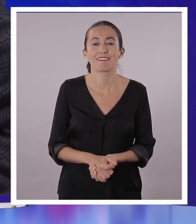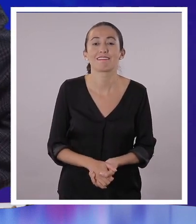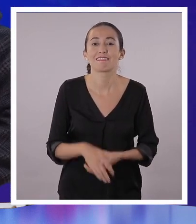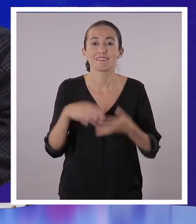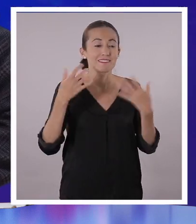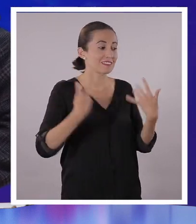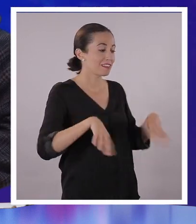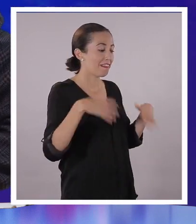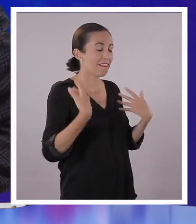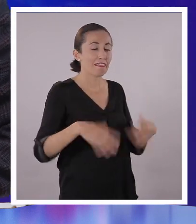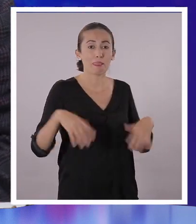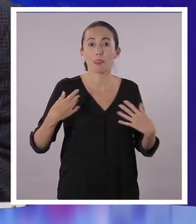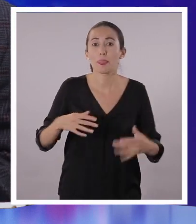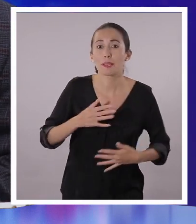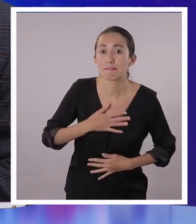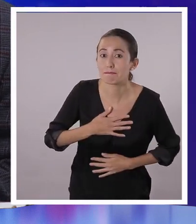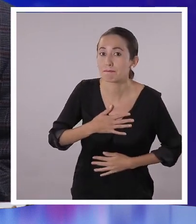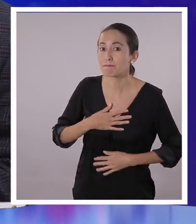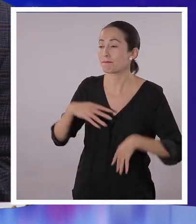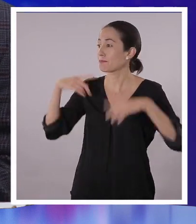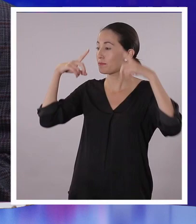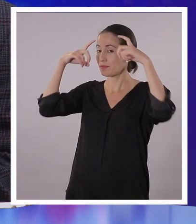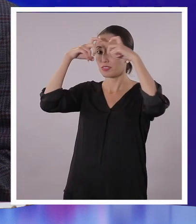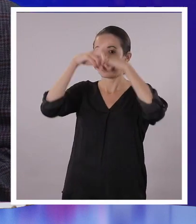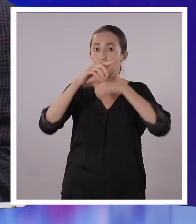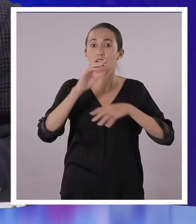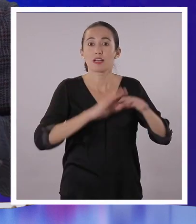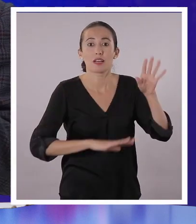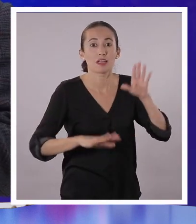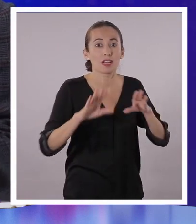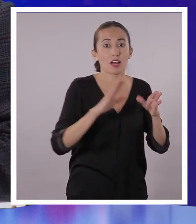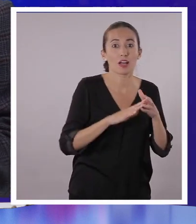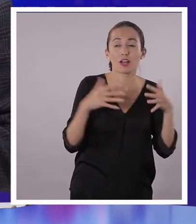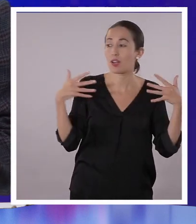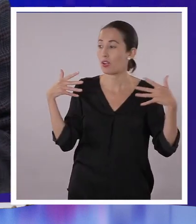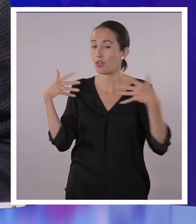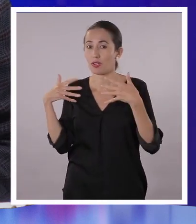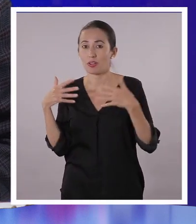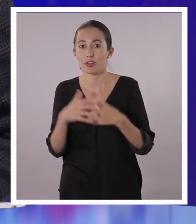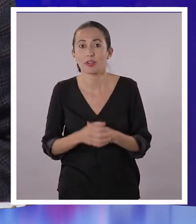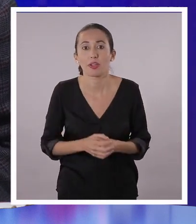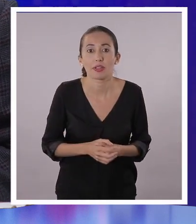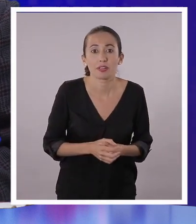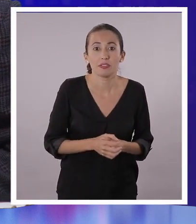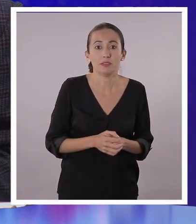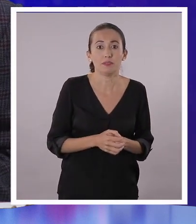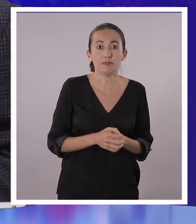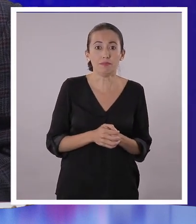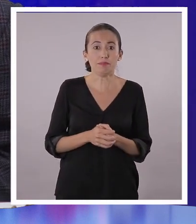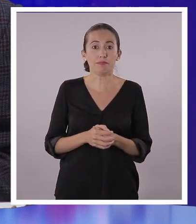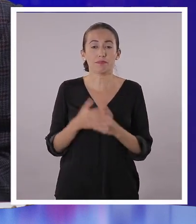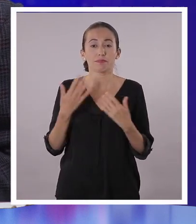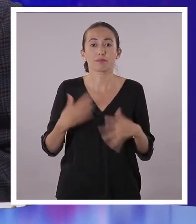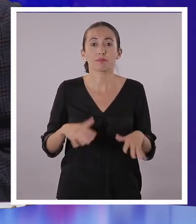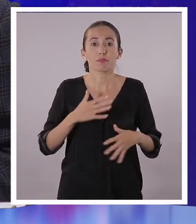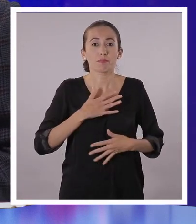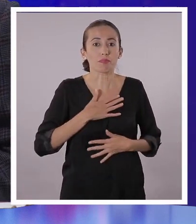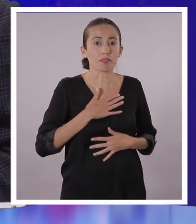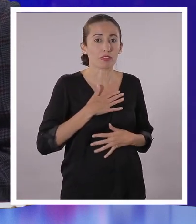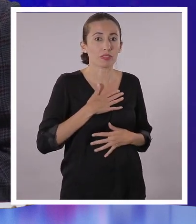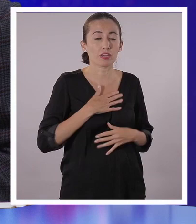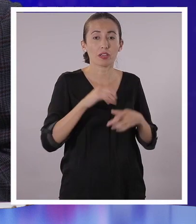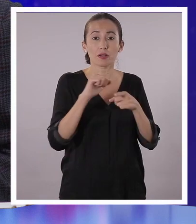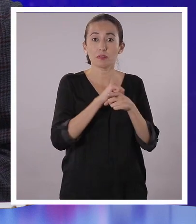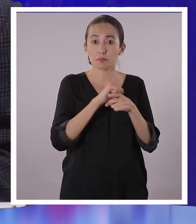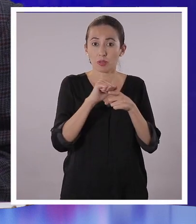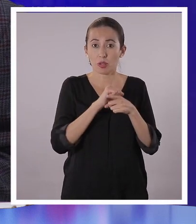Nelly, ¿qué te pareció? Profe, me pareció súper difícil. poco de nervios hacer esto, ¿no es cierto? Pues sí, pero me